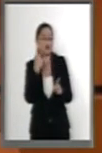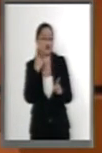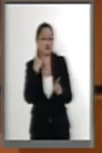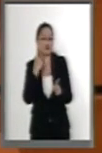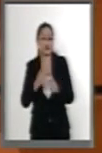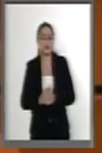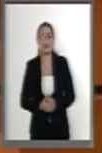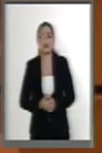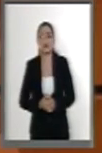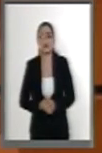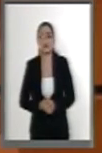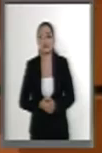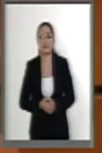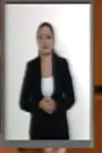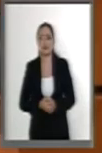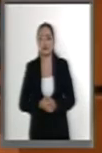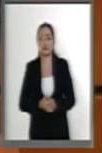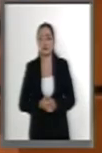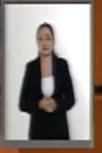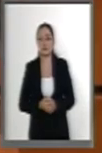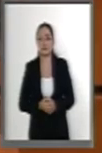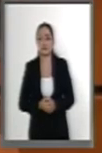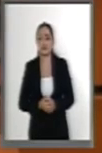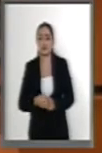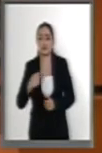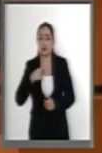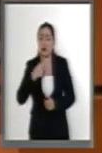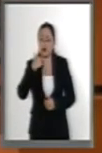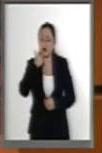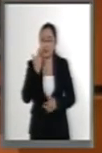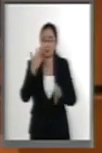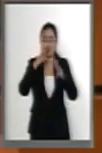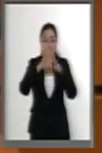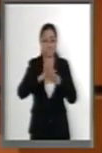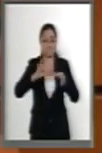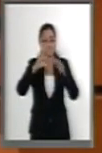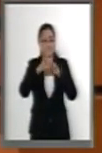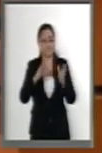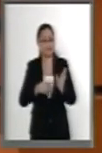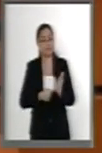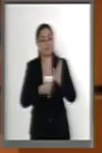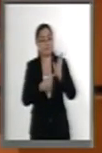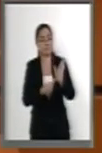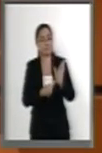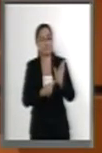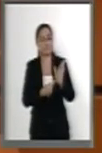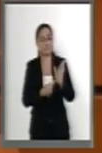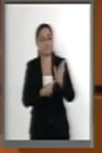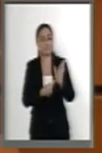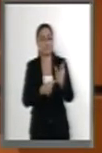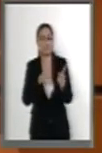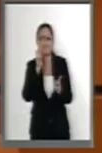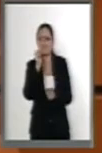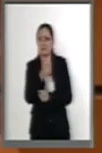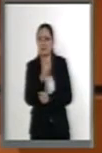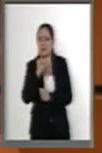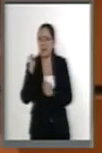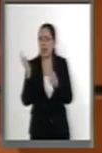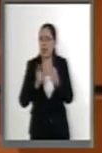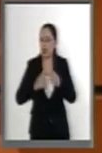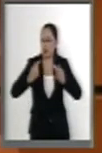Y quiero señalar que no se trata de asuntos